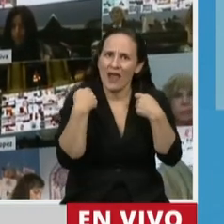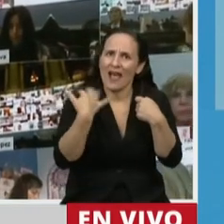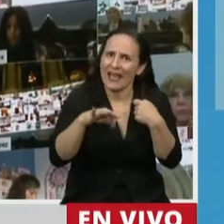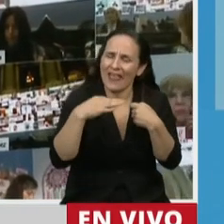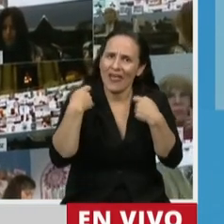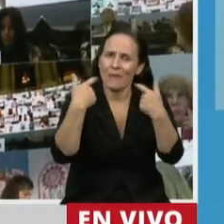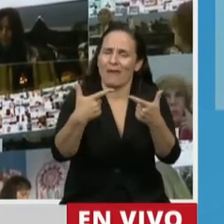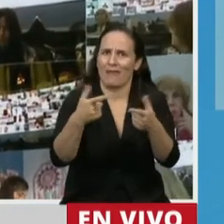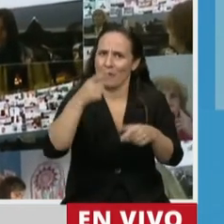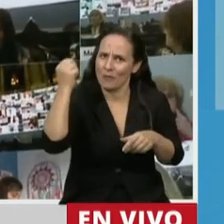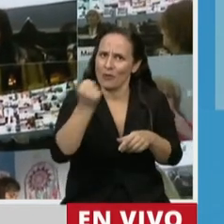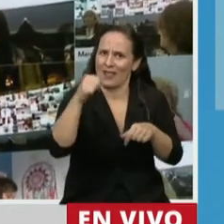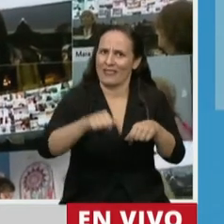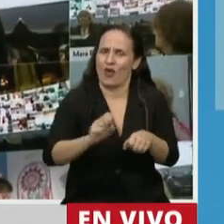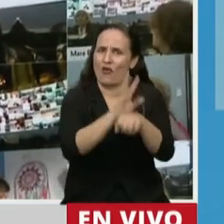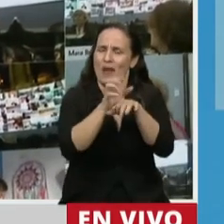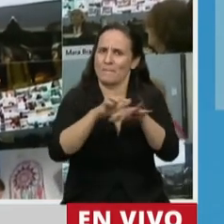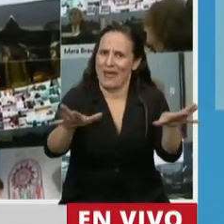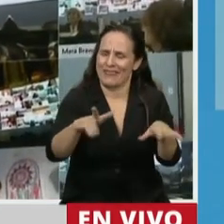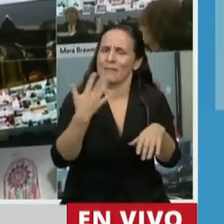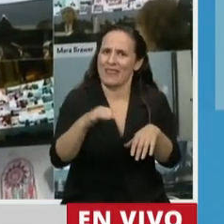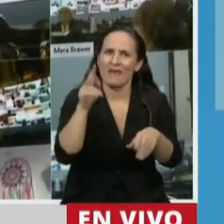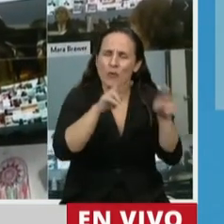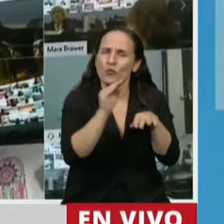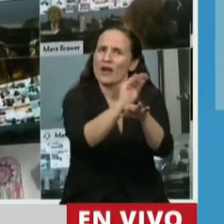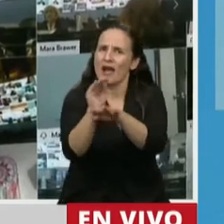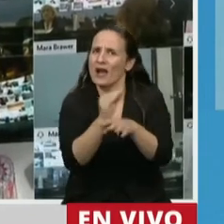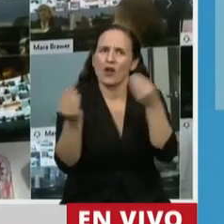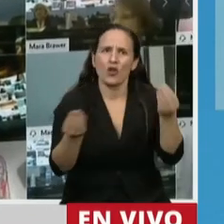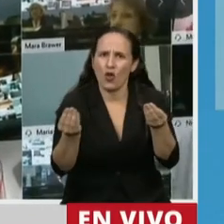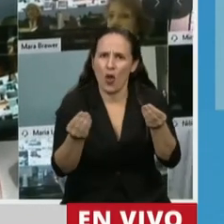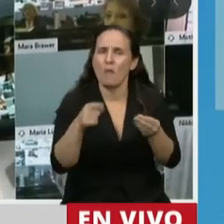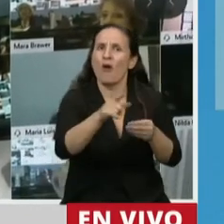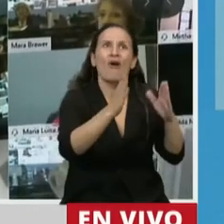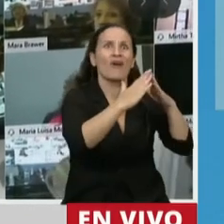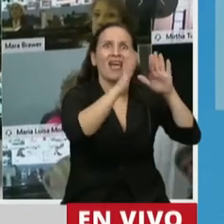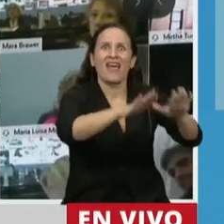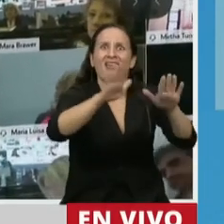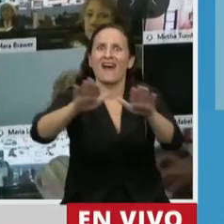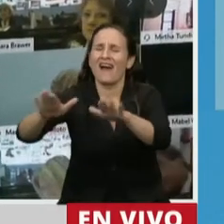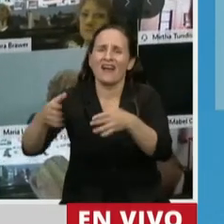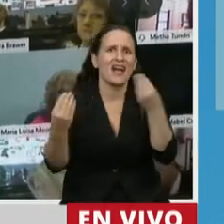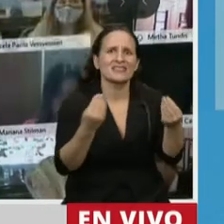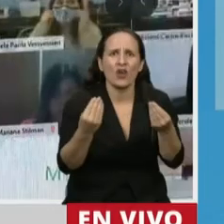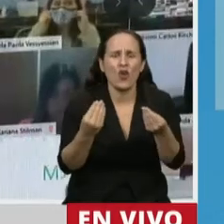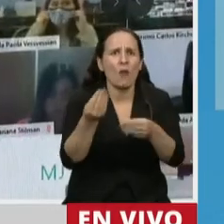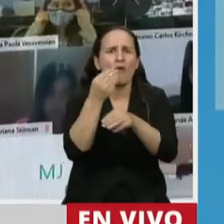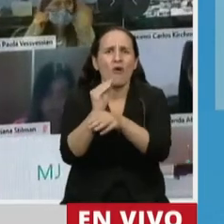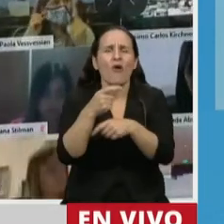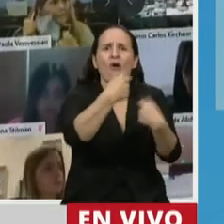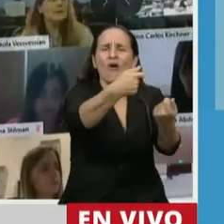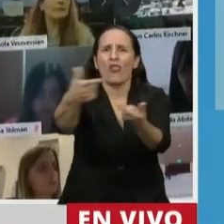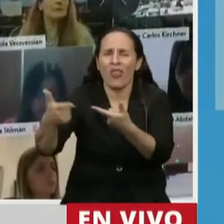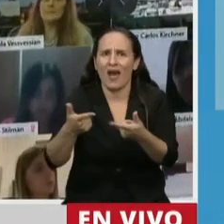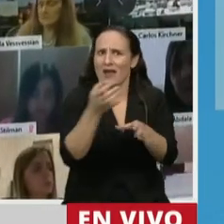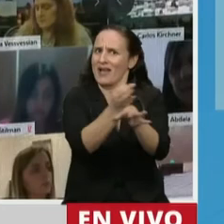este momento de pandemia y que seguramente ante aislamientos extendidos vamos a tener que encontrarle la vuelta para